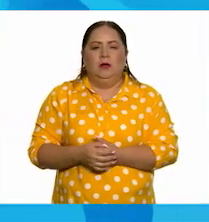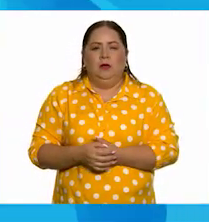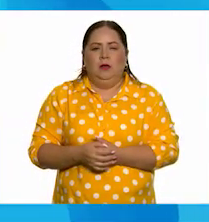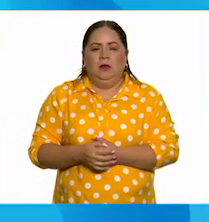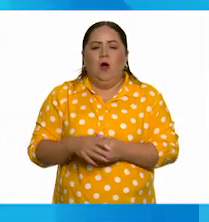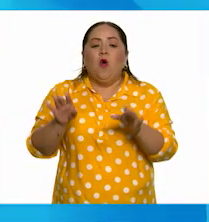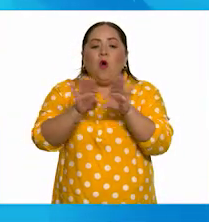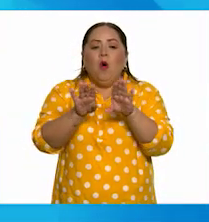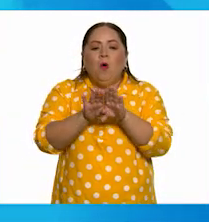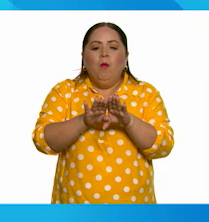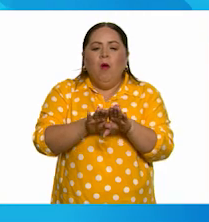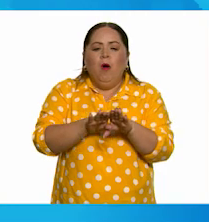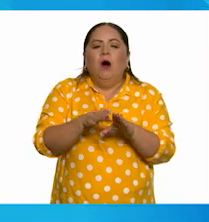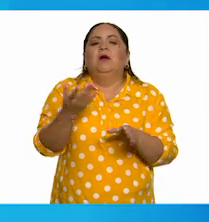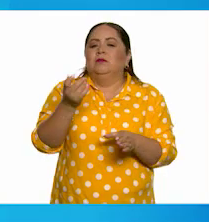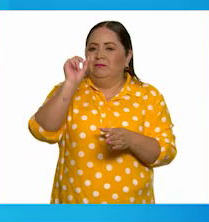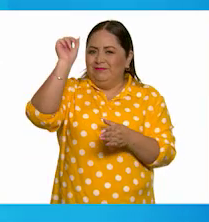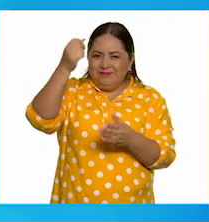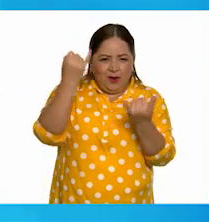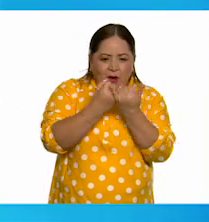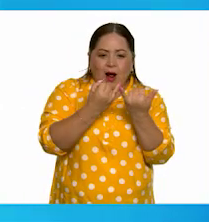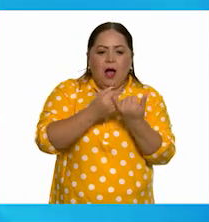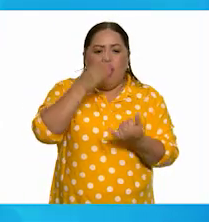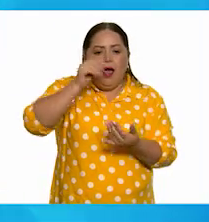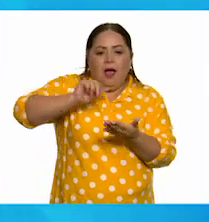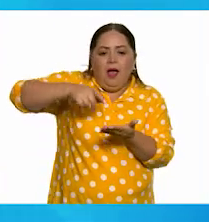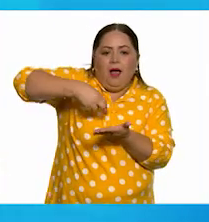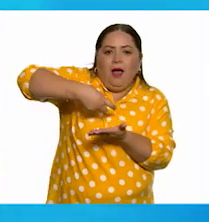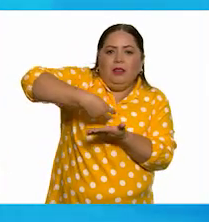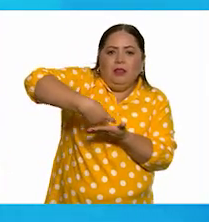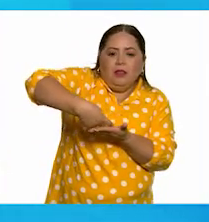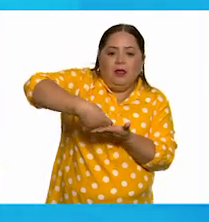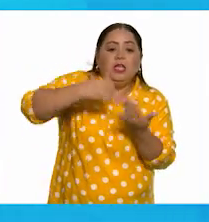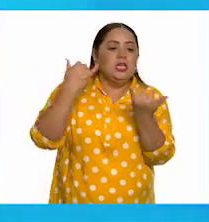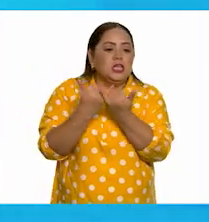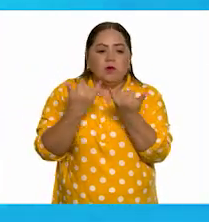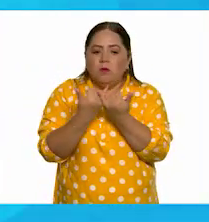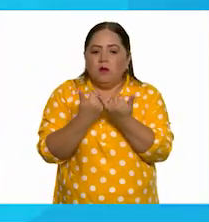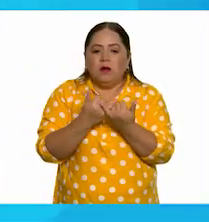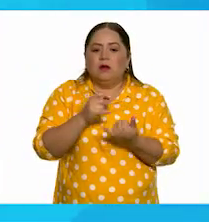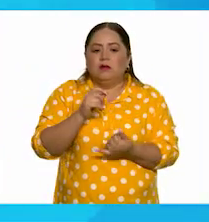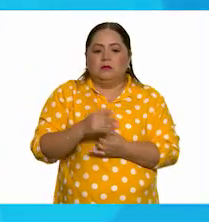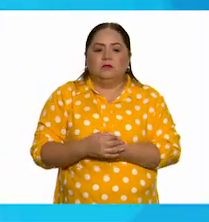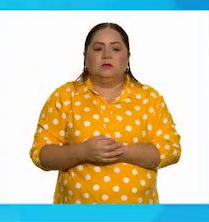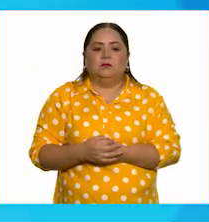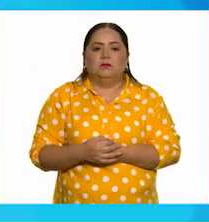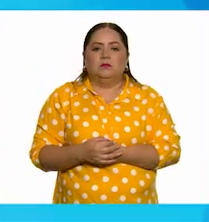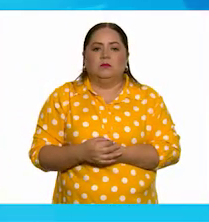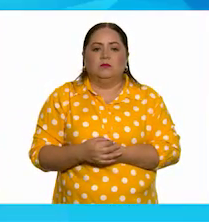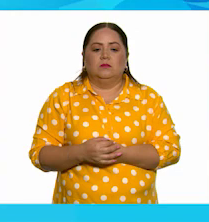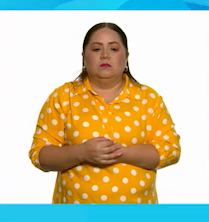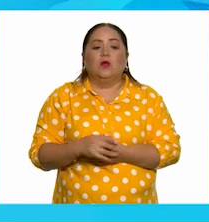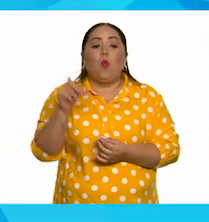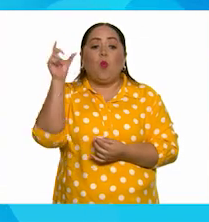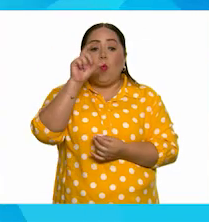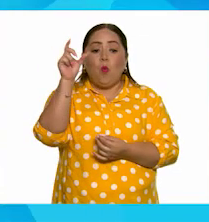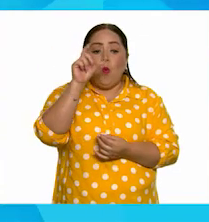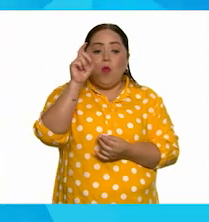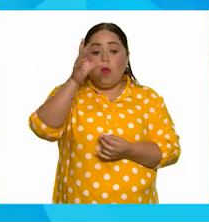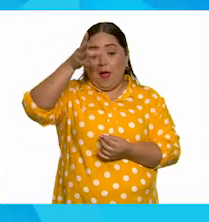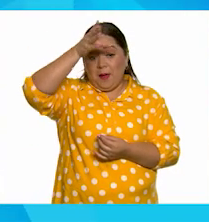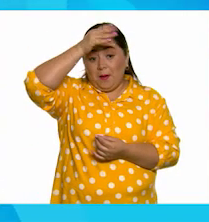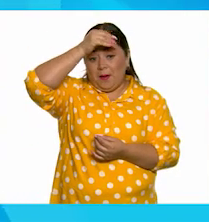¿Cómo aprendí a gatear? También, ¿cómo? Aprendí. ¿Cuándo